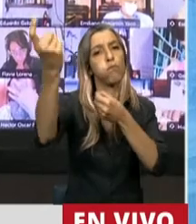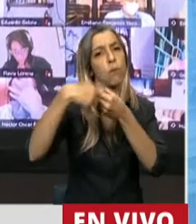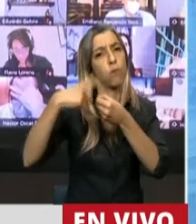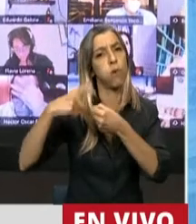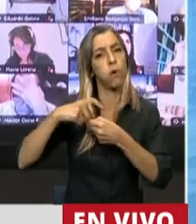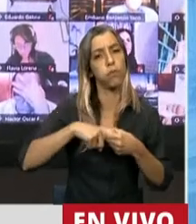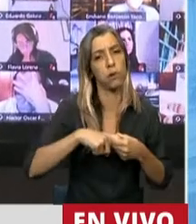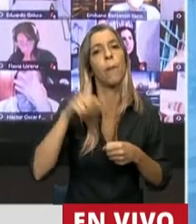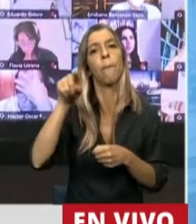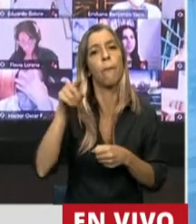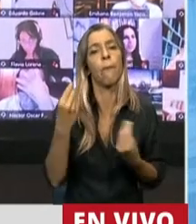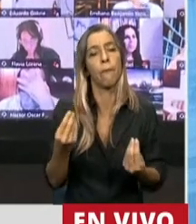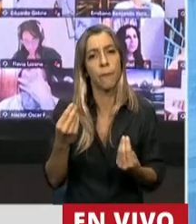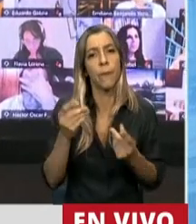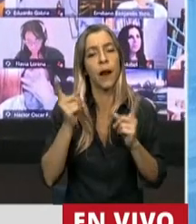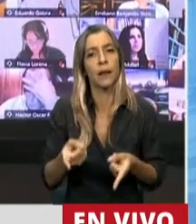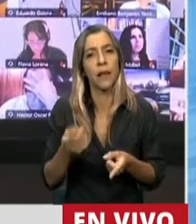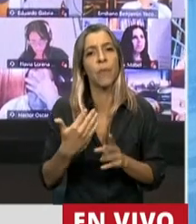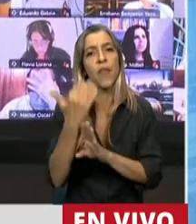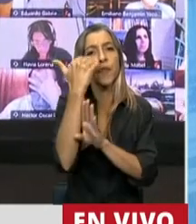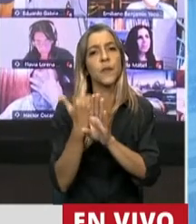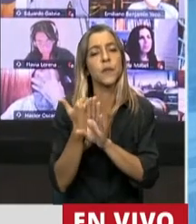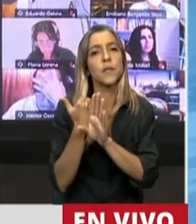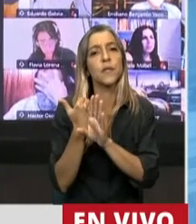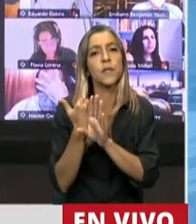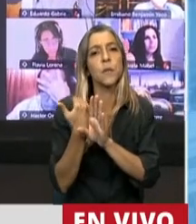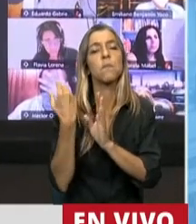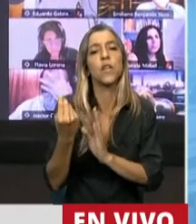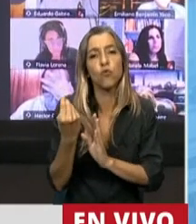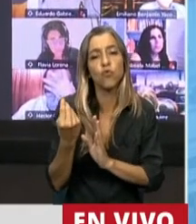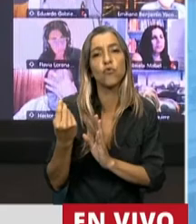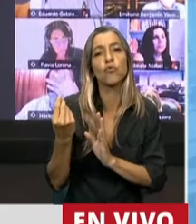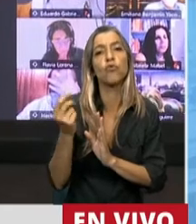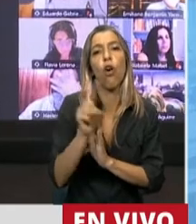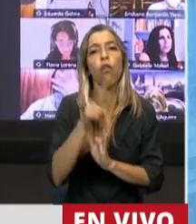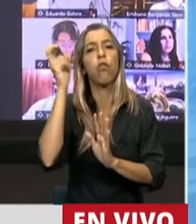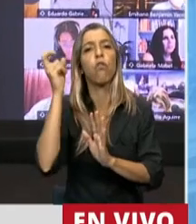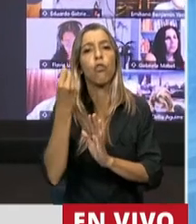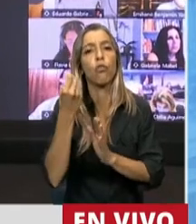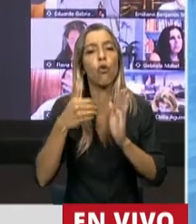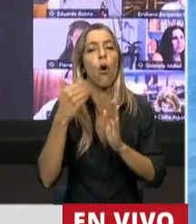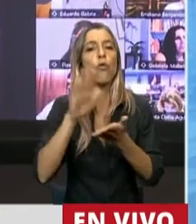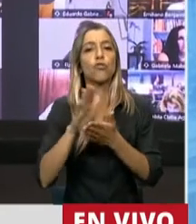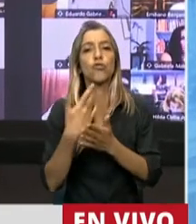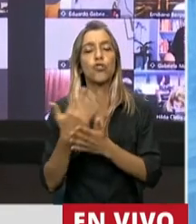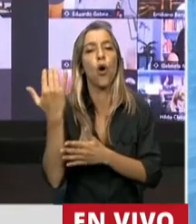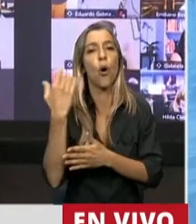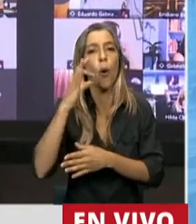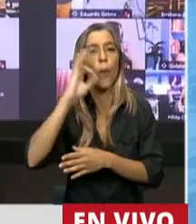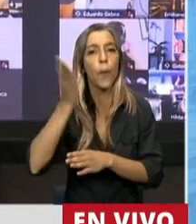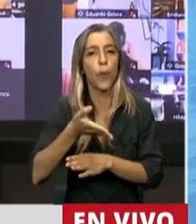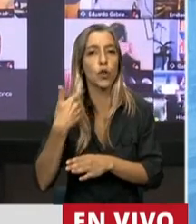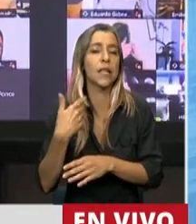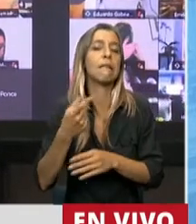a disminuir la carga en lo que tiene que ver con las retenciones que se hacen fundamentalmente en el caso de algunas tasas municipales por algunos